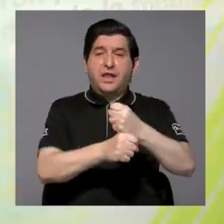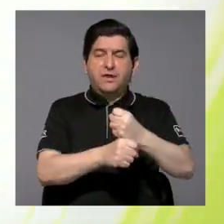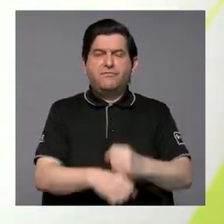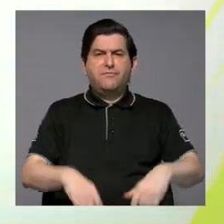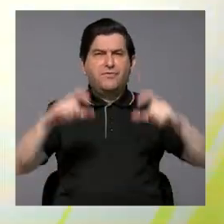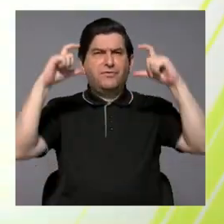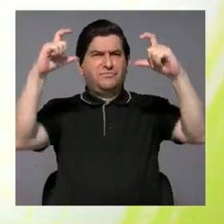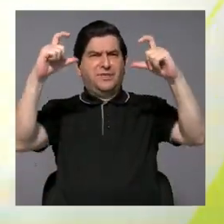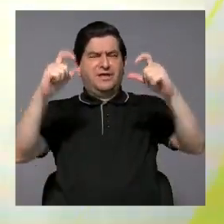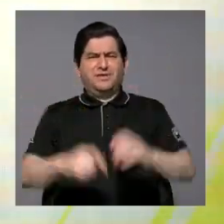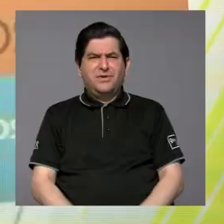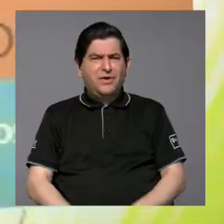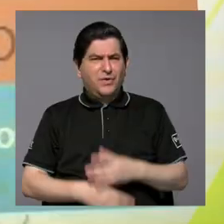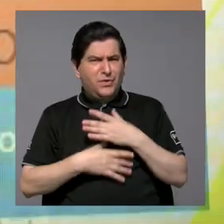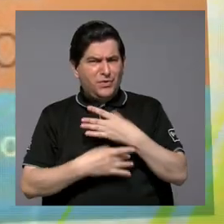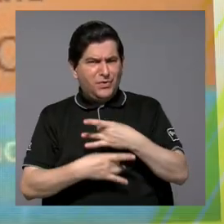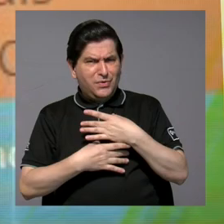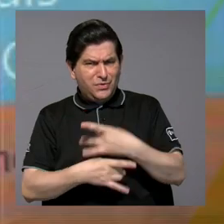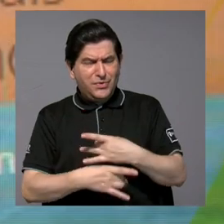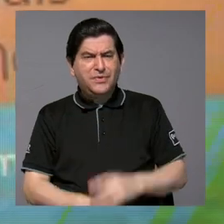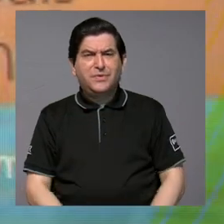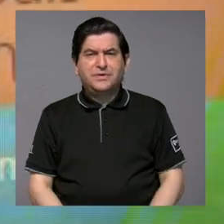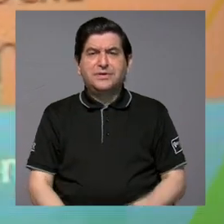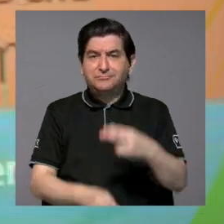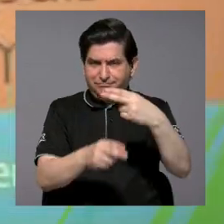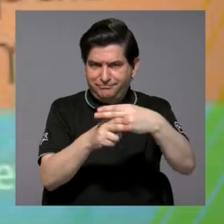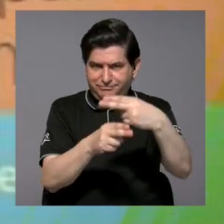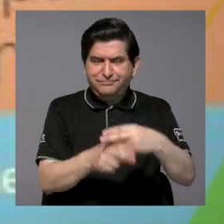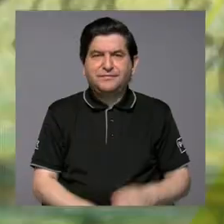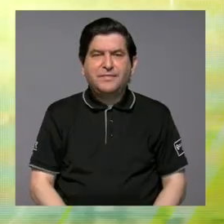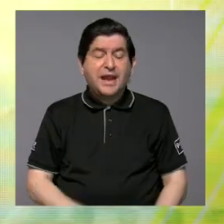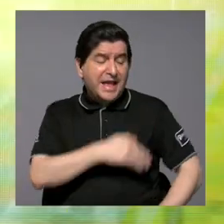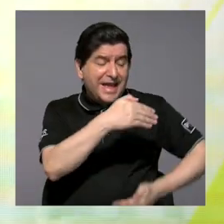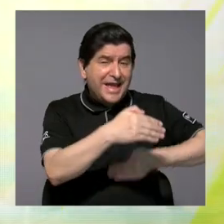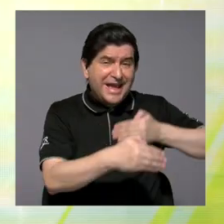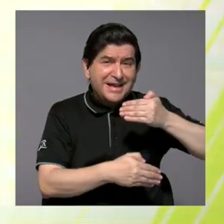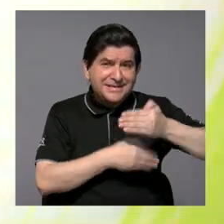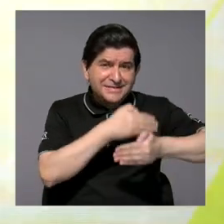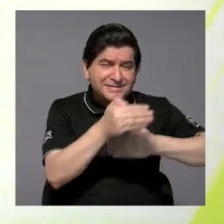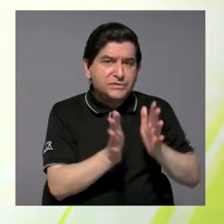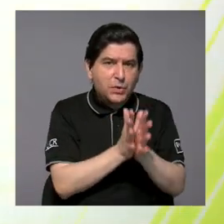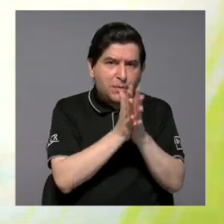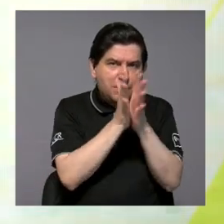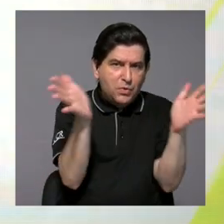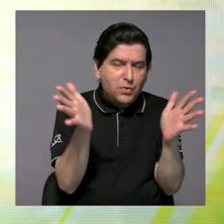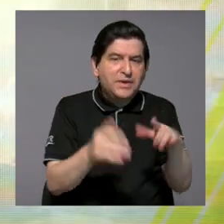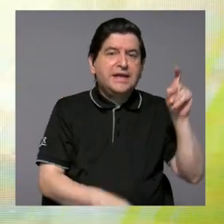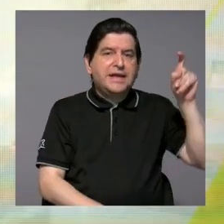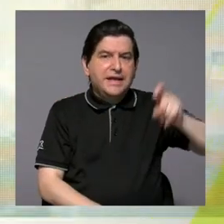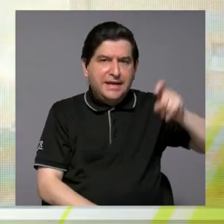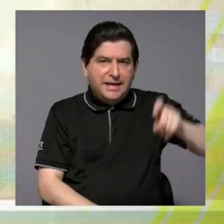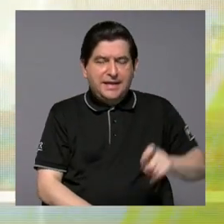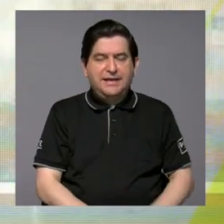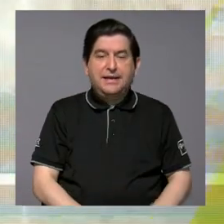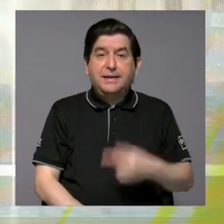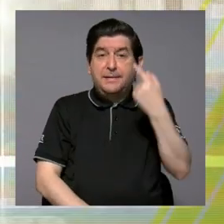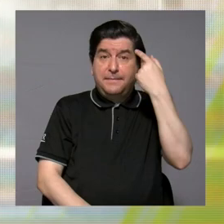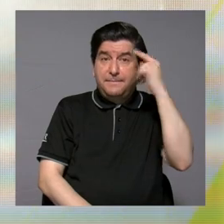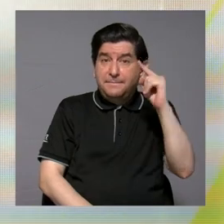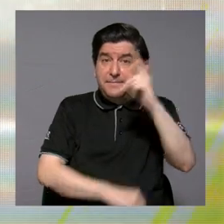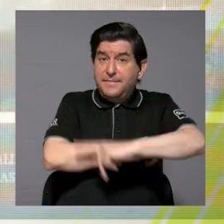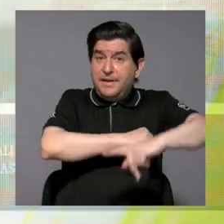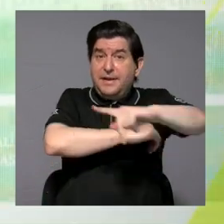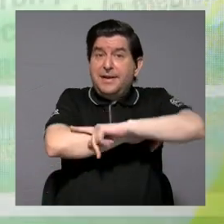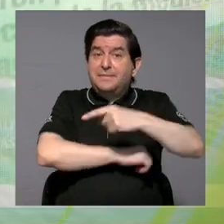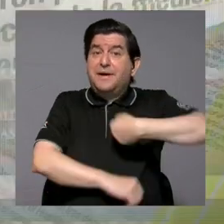con un título muy sugerente. Se llama así, La gestión pública necesaria para el